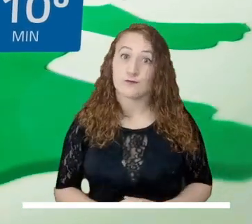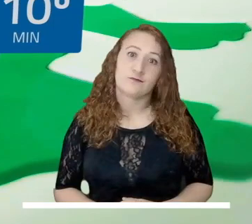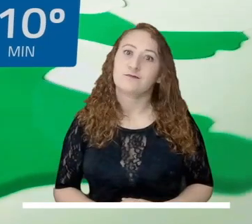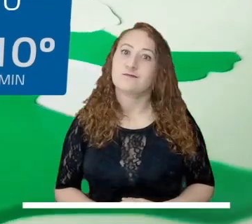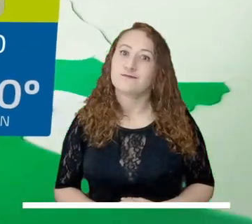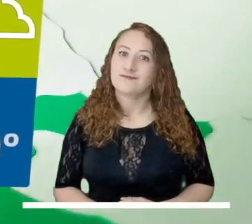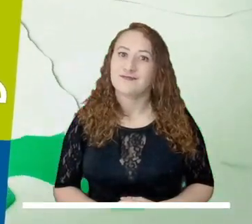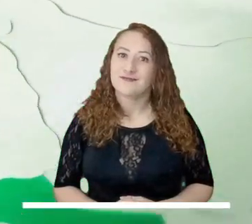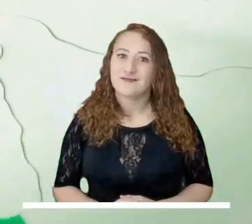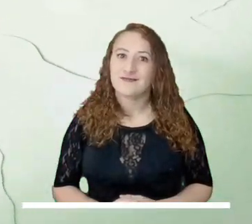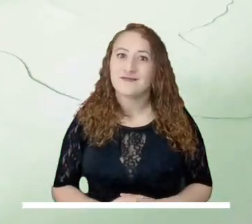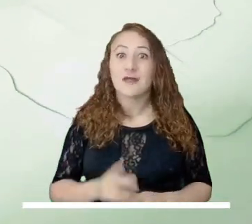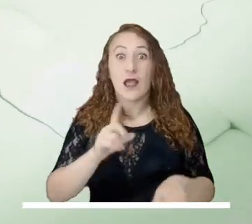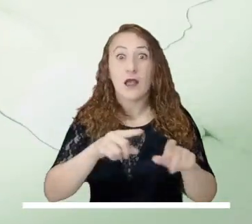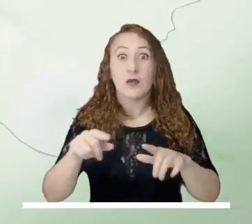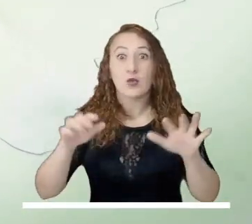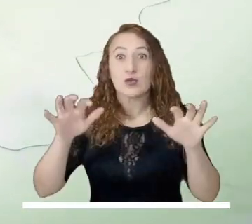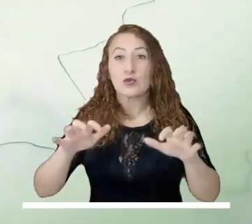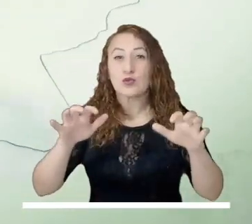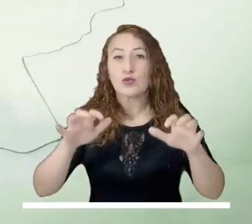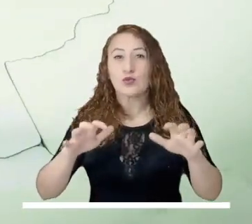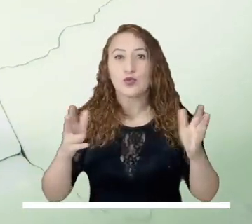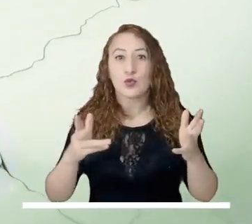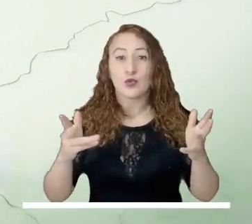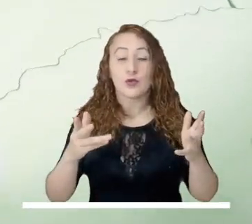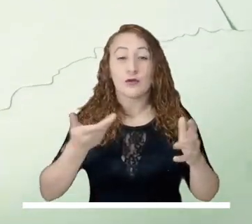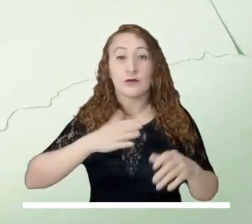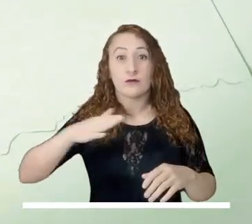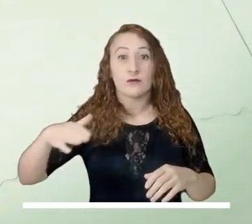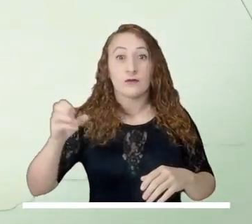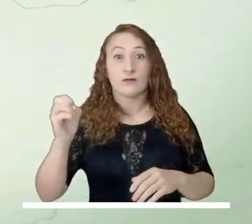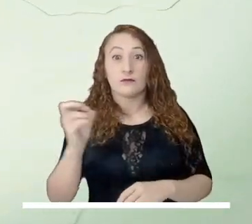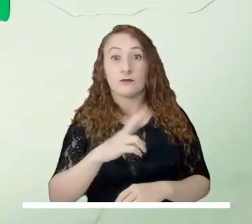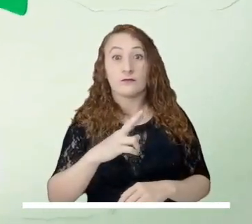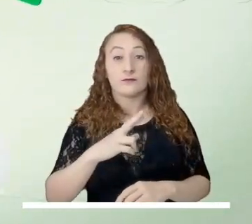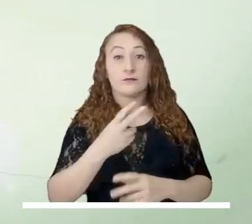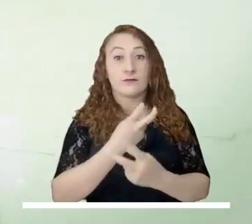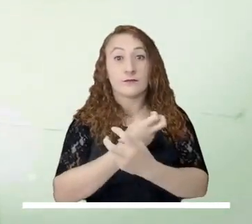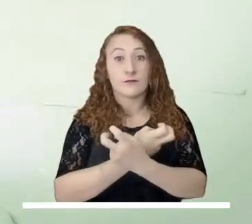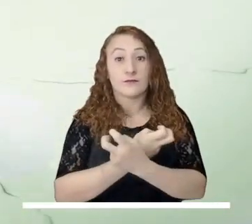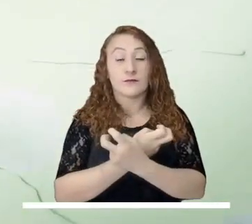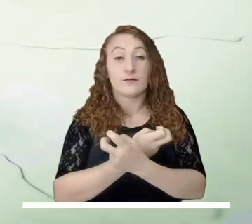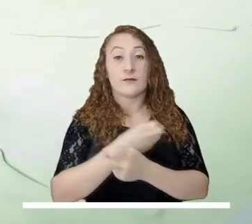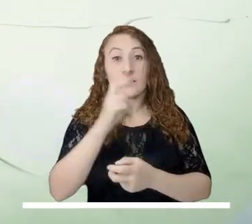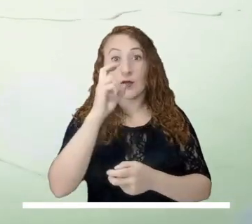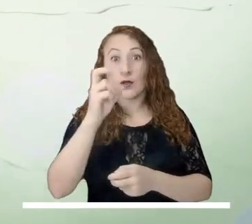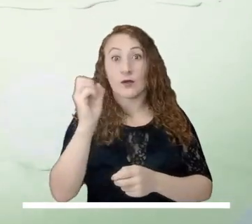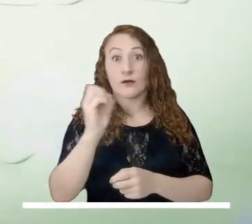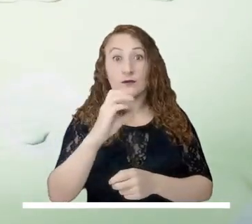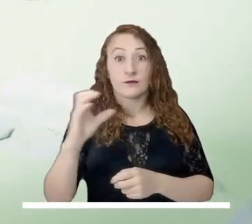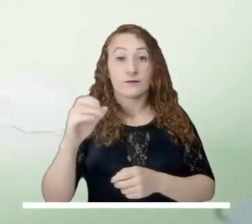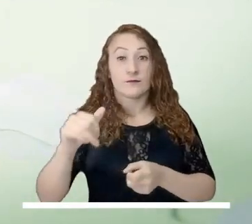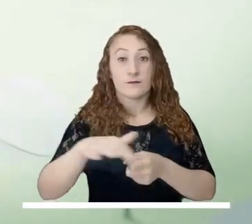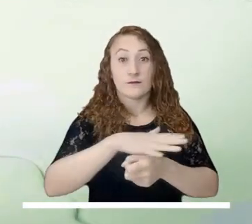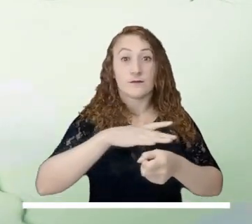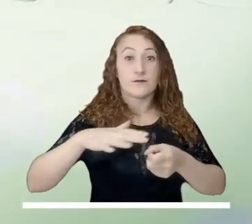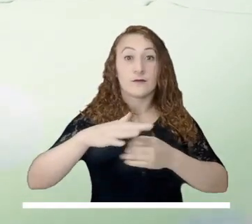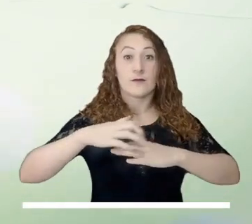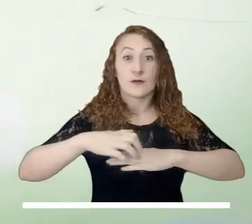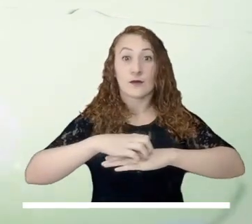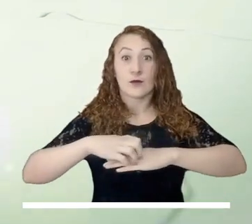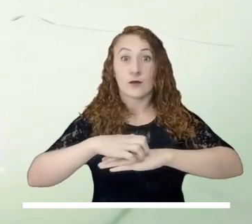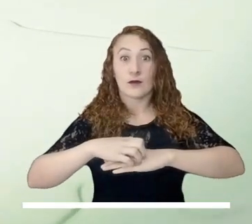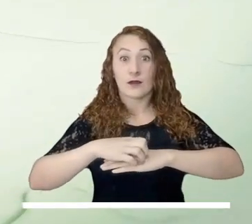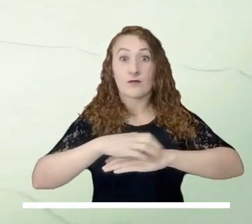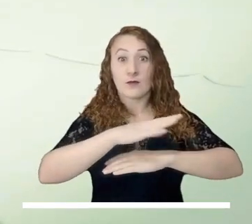oriente y sur de Chocó, occidente de Valle del Cauca y Nariño y sectores de Cauca. Seguimos con los Andes colombianos, que podrían presentar